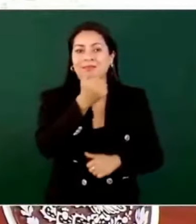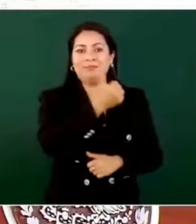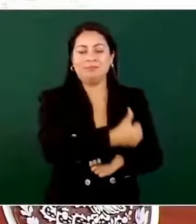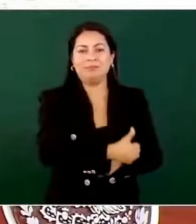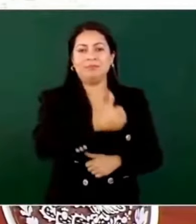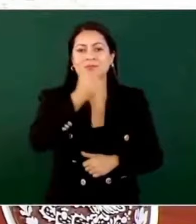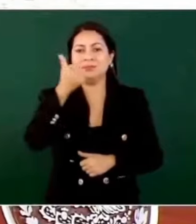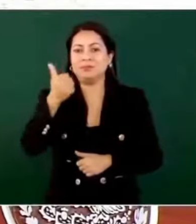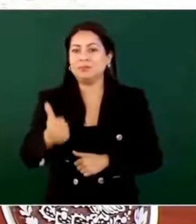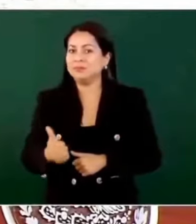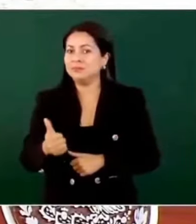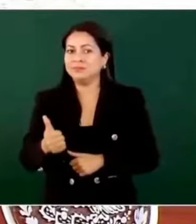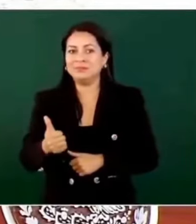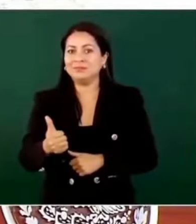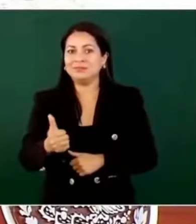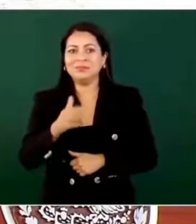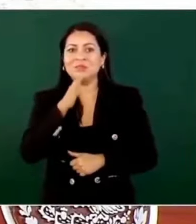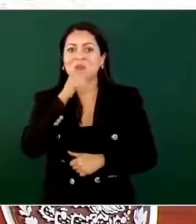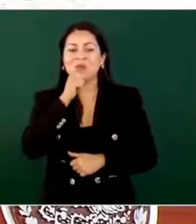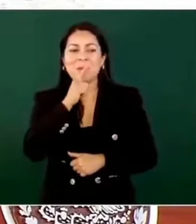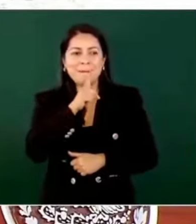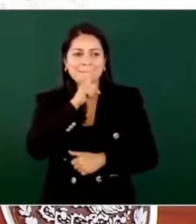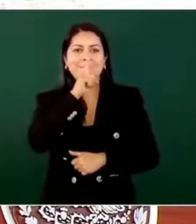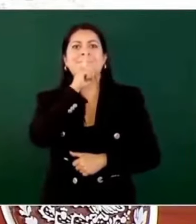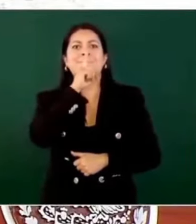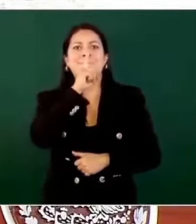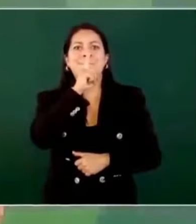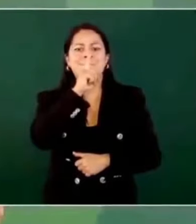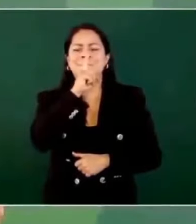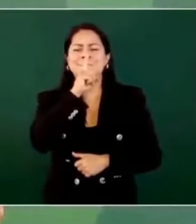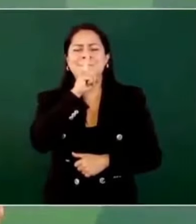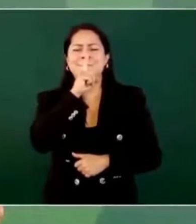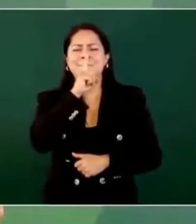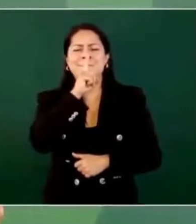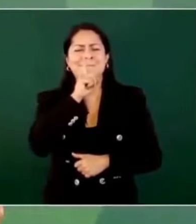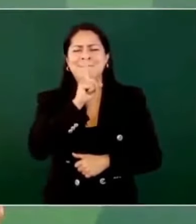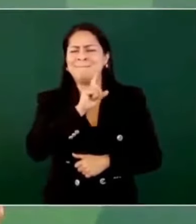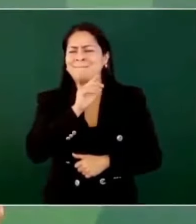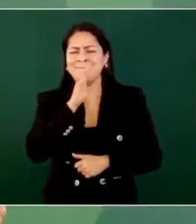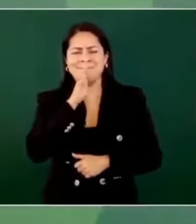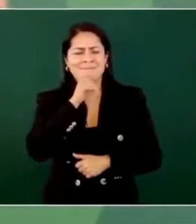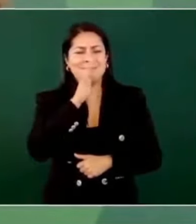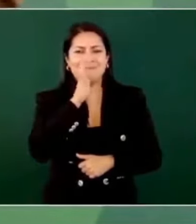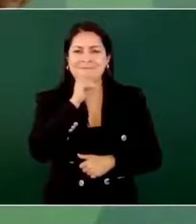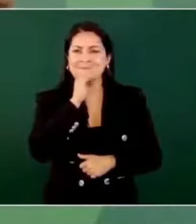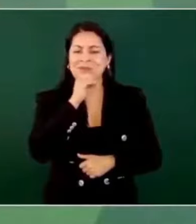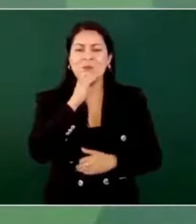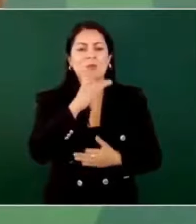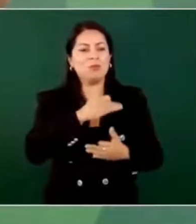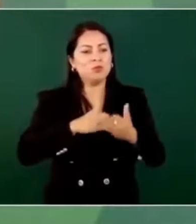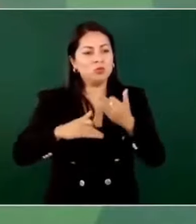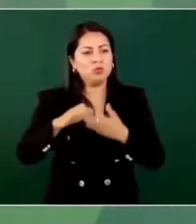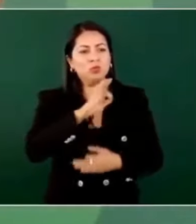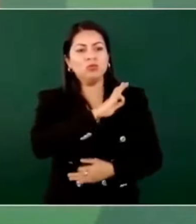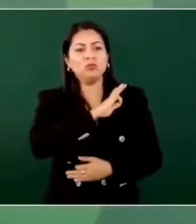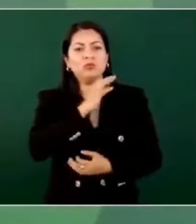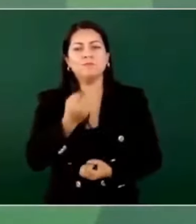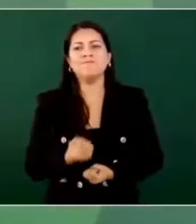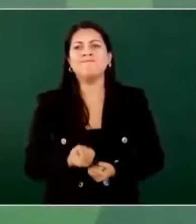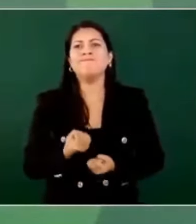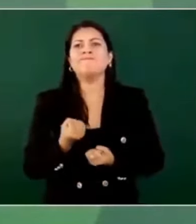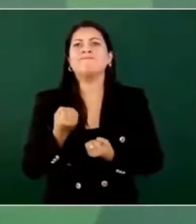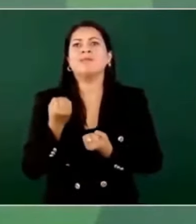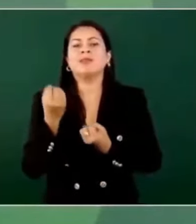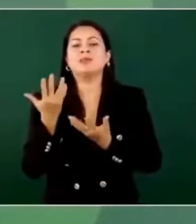No puede haber mordaza, que todos podamos expresarnos,